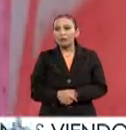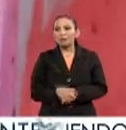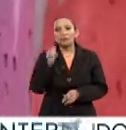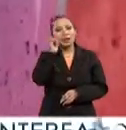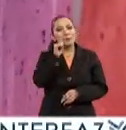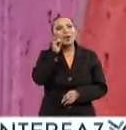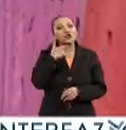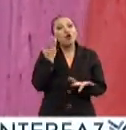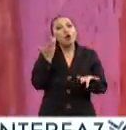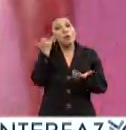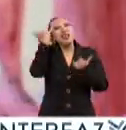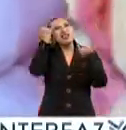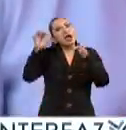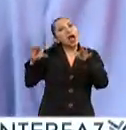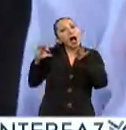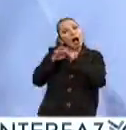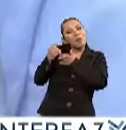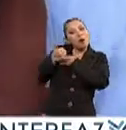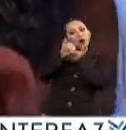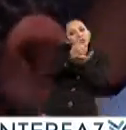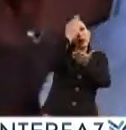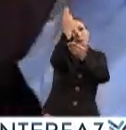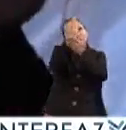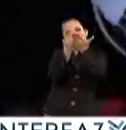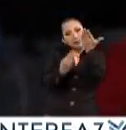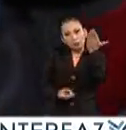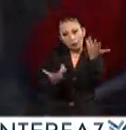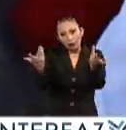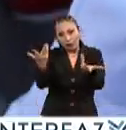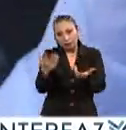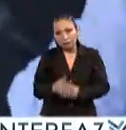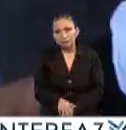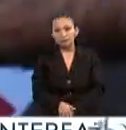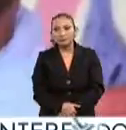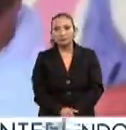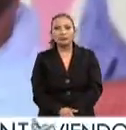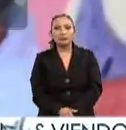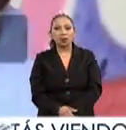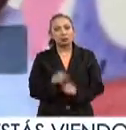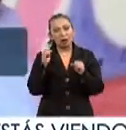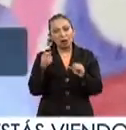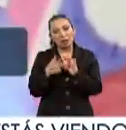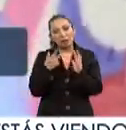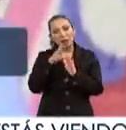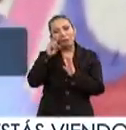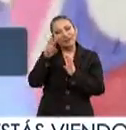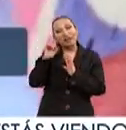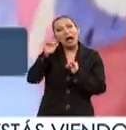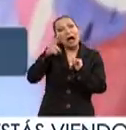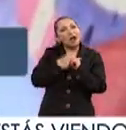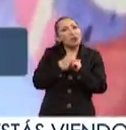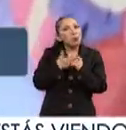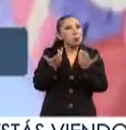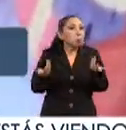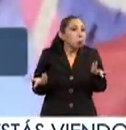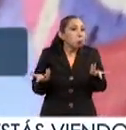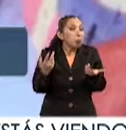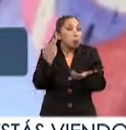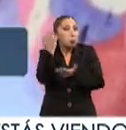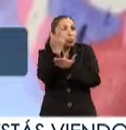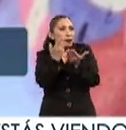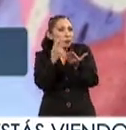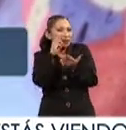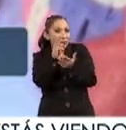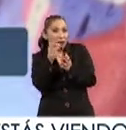siempre trato que apoye la idea que llevo con la pieza que voy a realizar seguro muchas veces has visto alguna pieza y